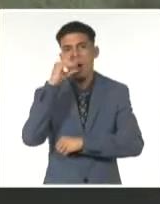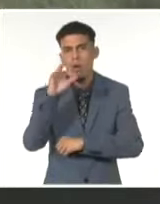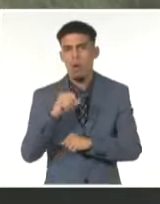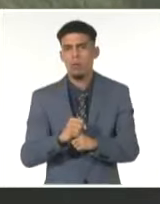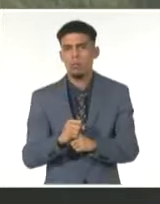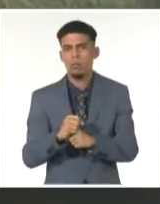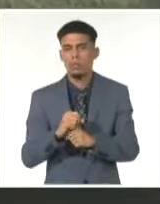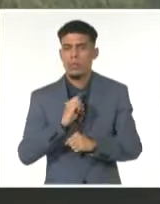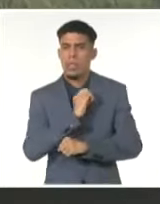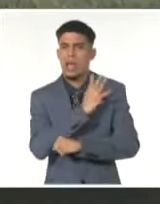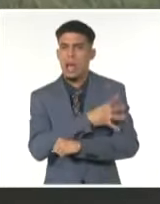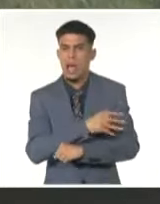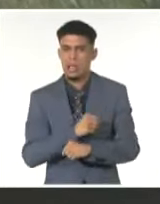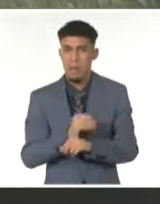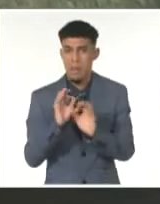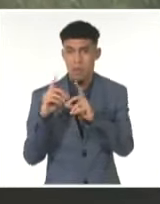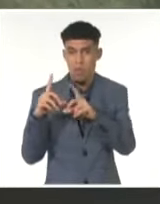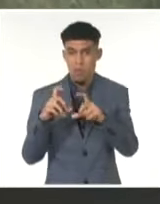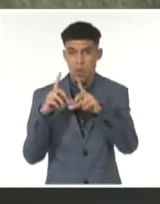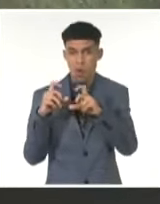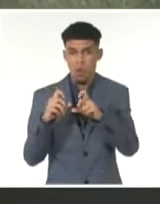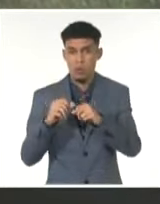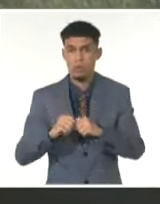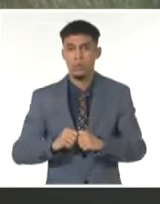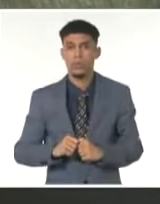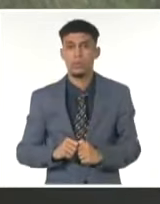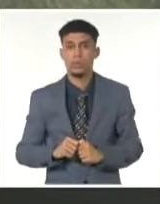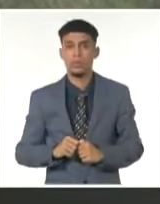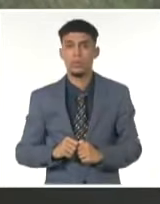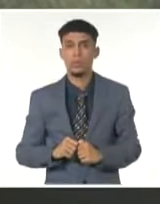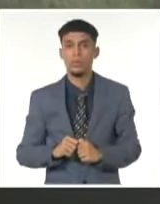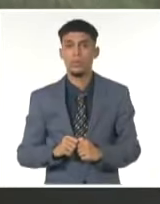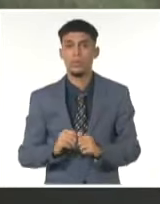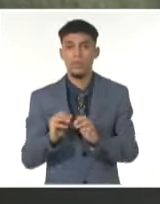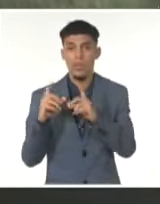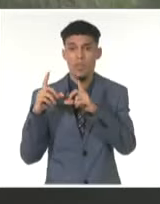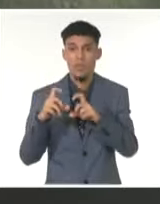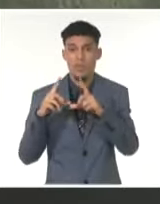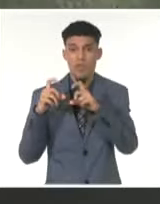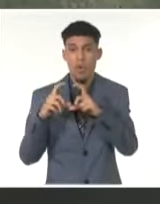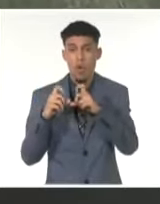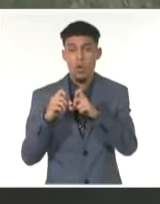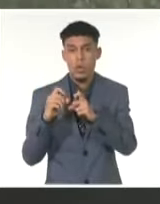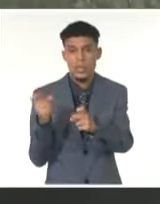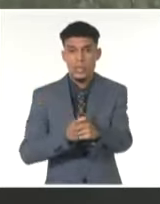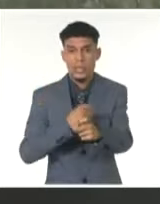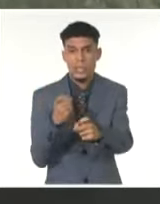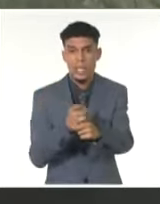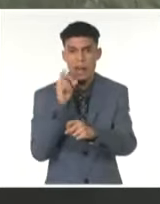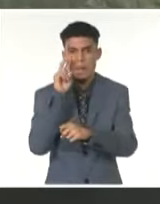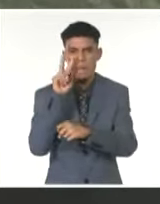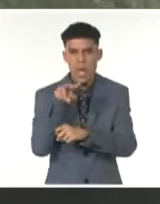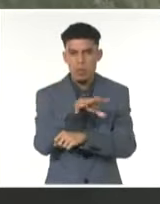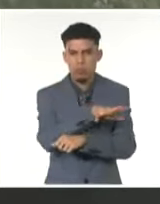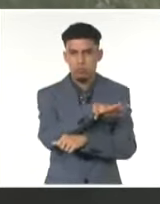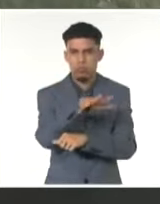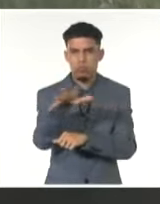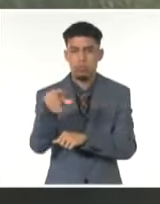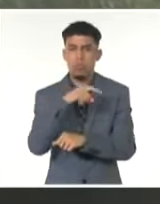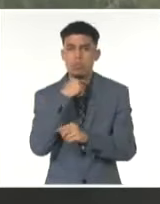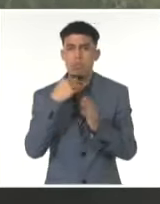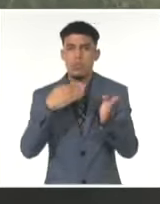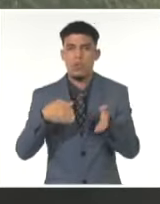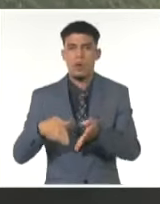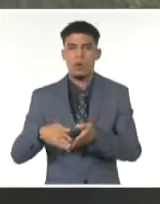desde Gaza. Si aquellas imágenes son de guerras y de agresiones en las que se nota el exterminio de la forma más